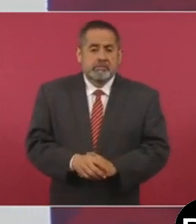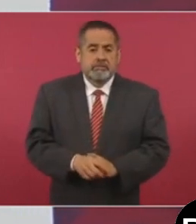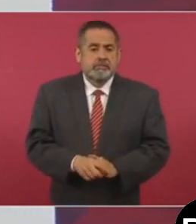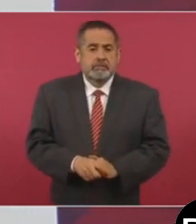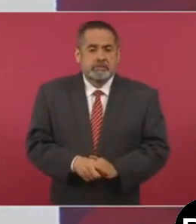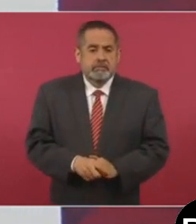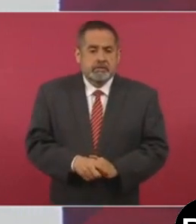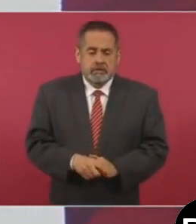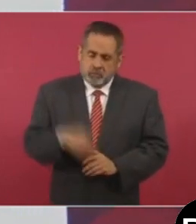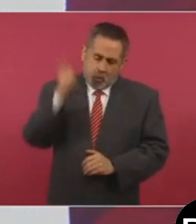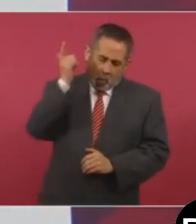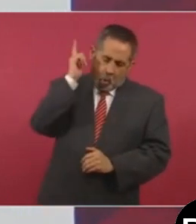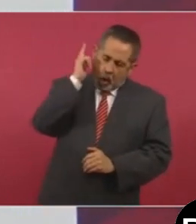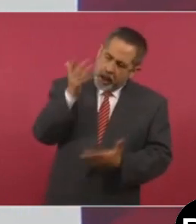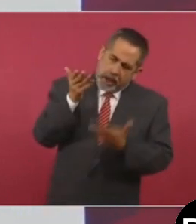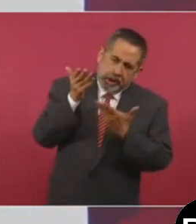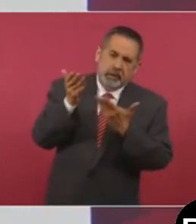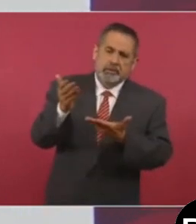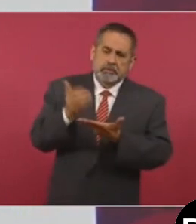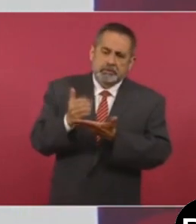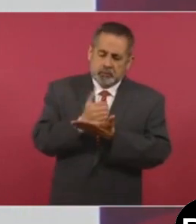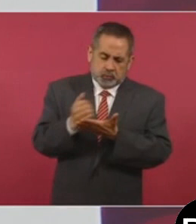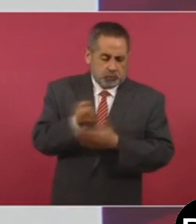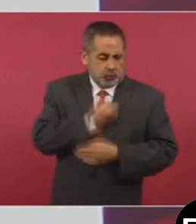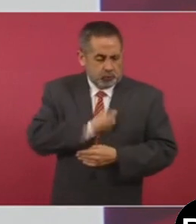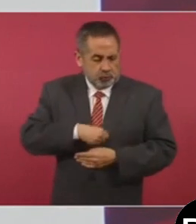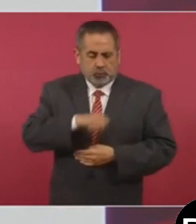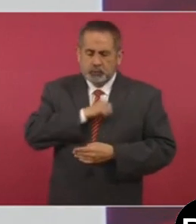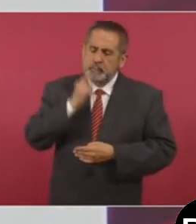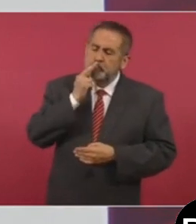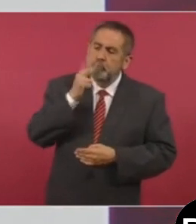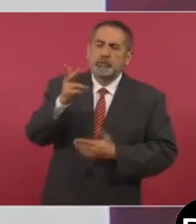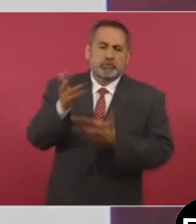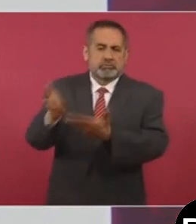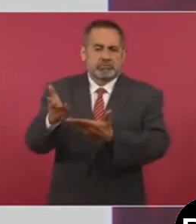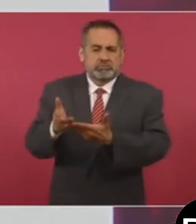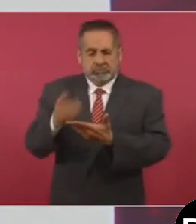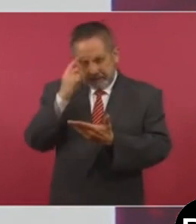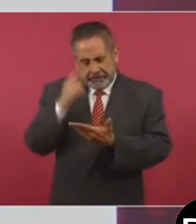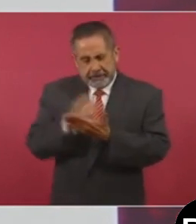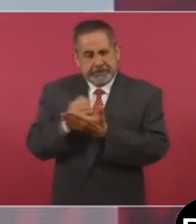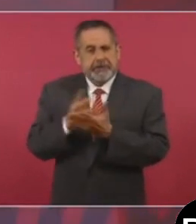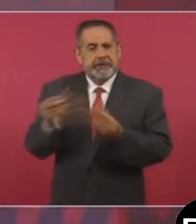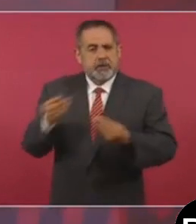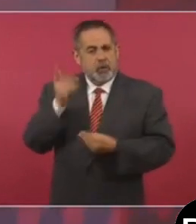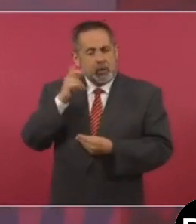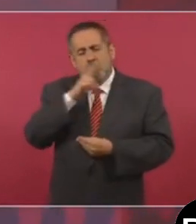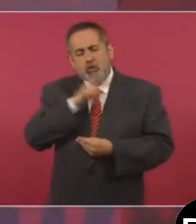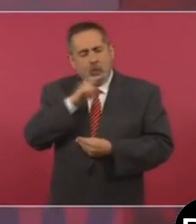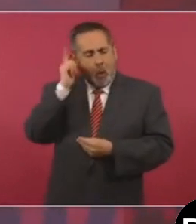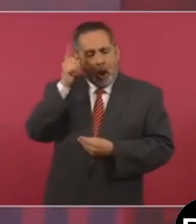Y le decíamos que se mejore, se recupere pronto.